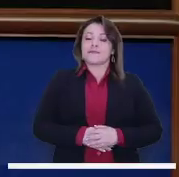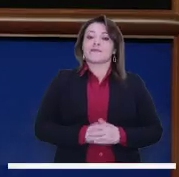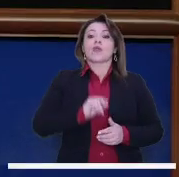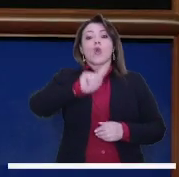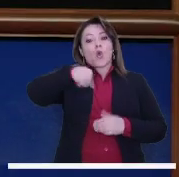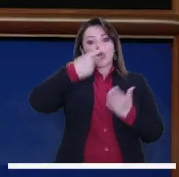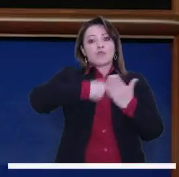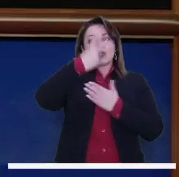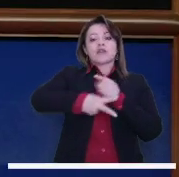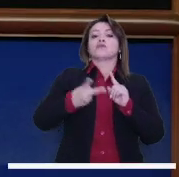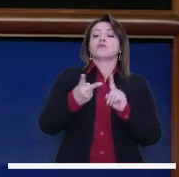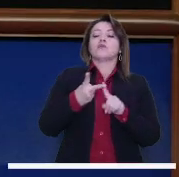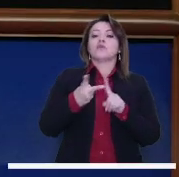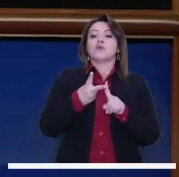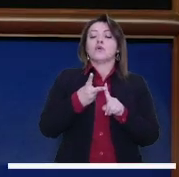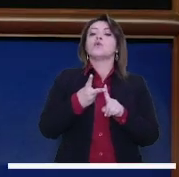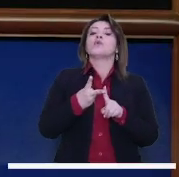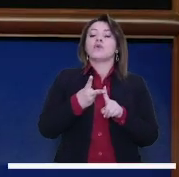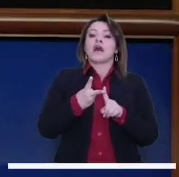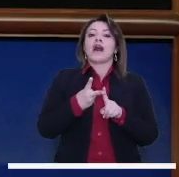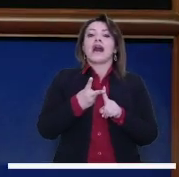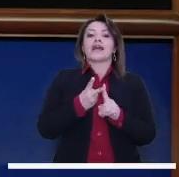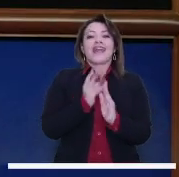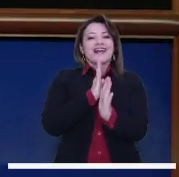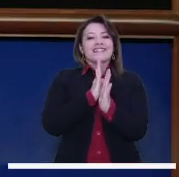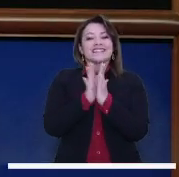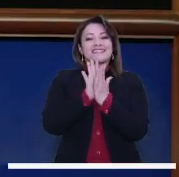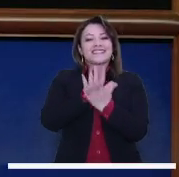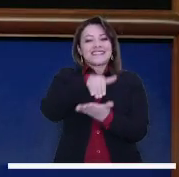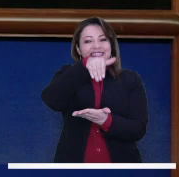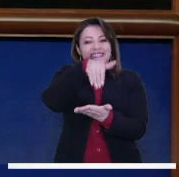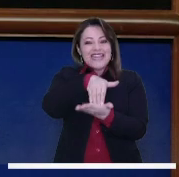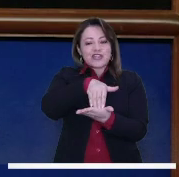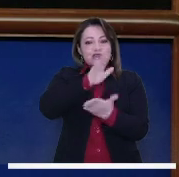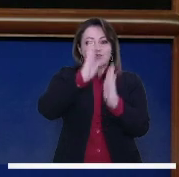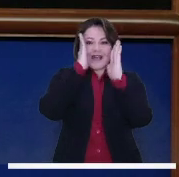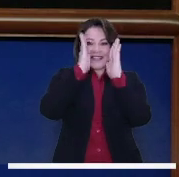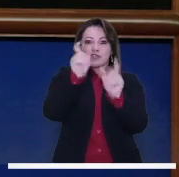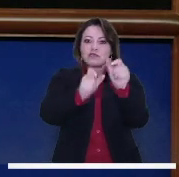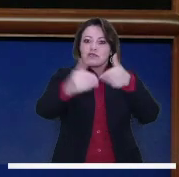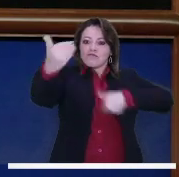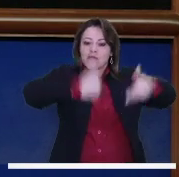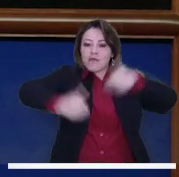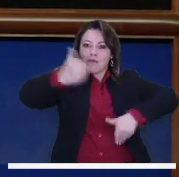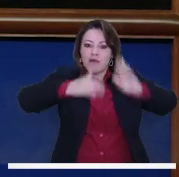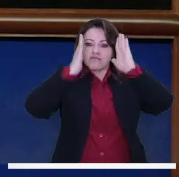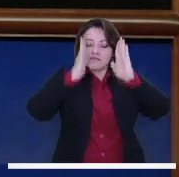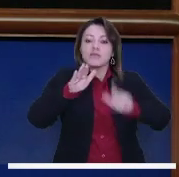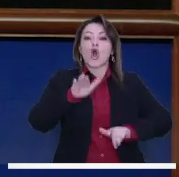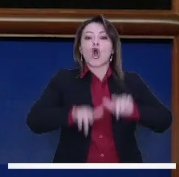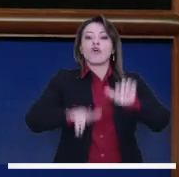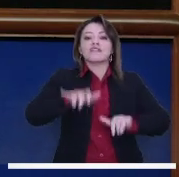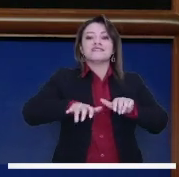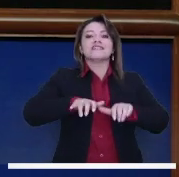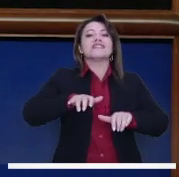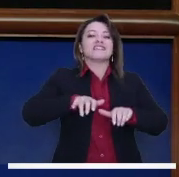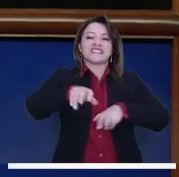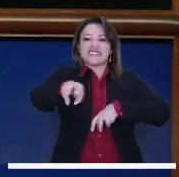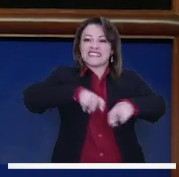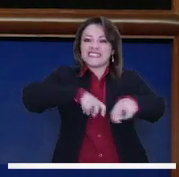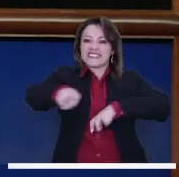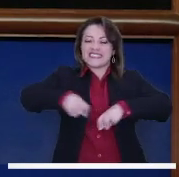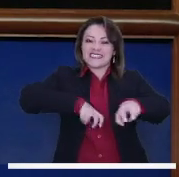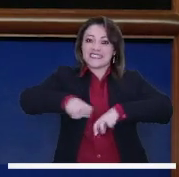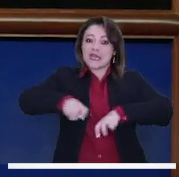vías. Y la otra creación importante es el Centro de Atención a Víctimas de Siniestros Viales, que es una oficina que creó la Secretaría de